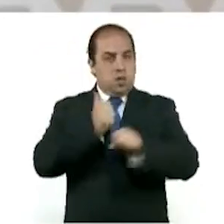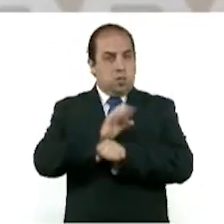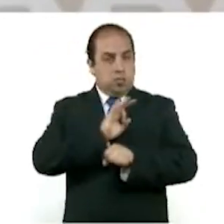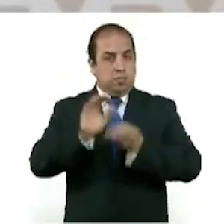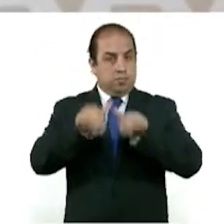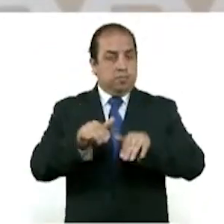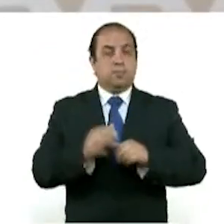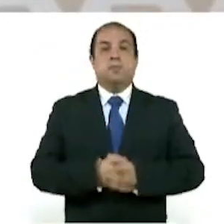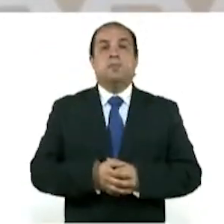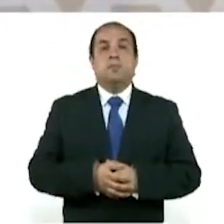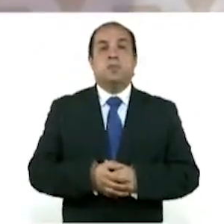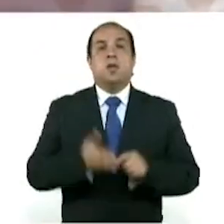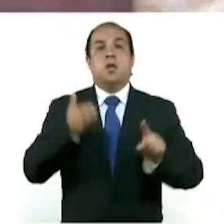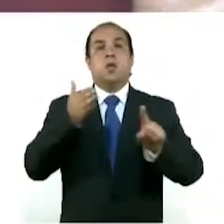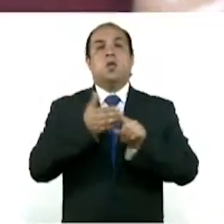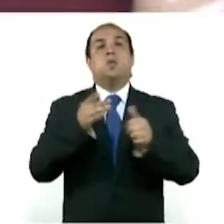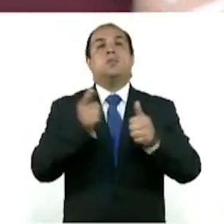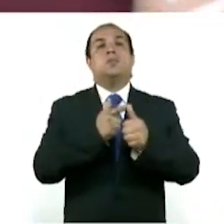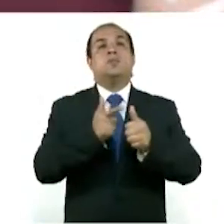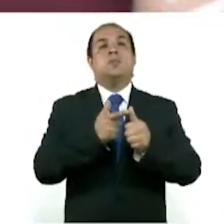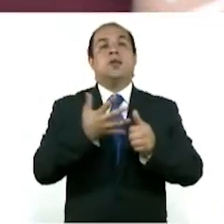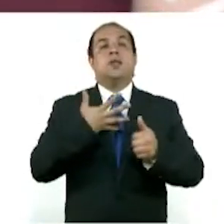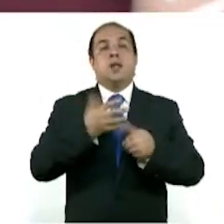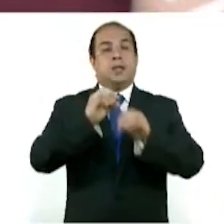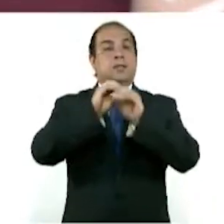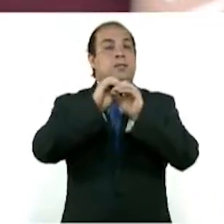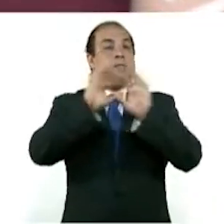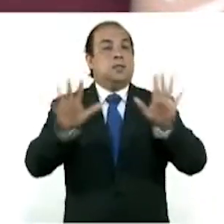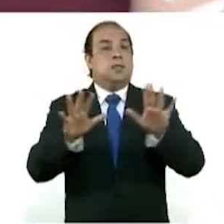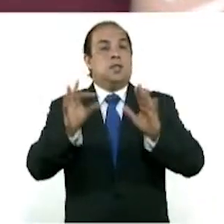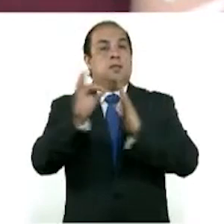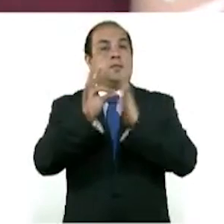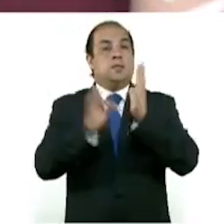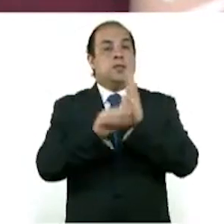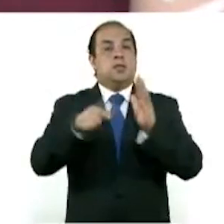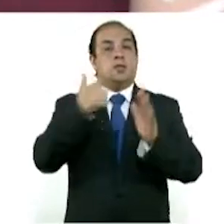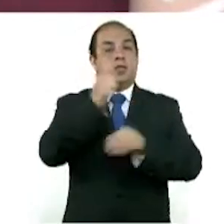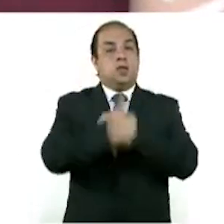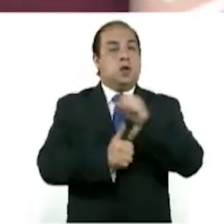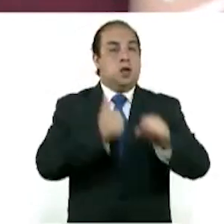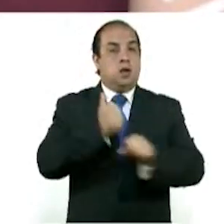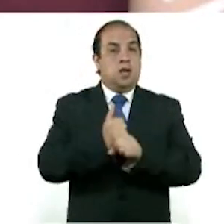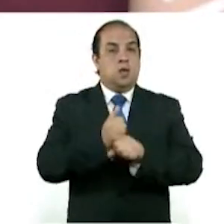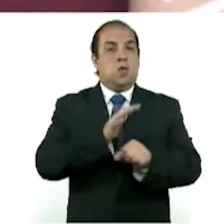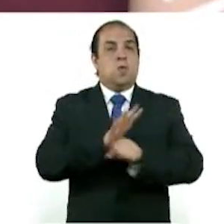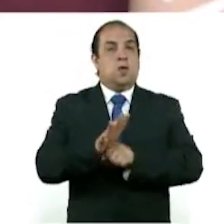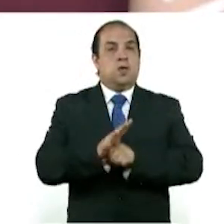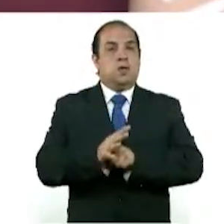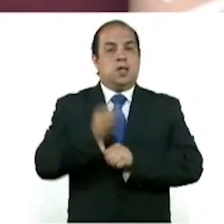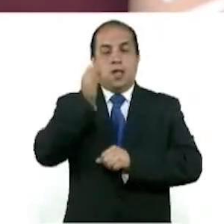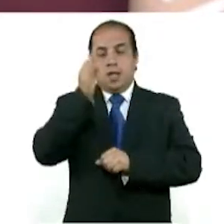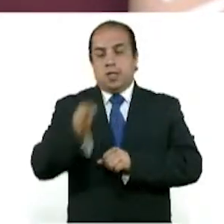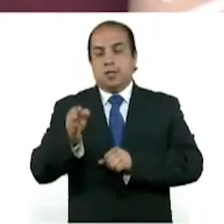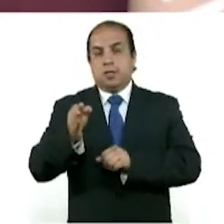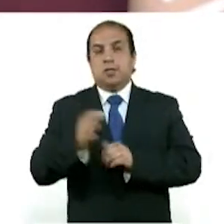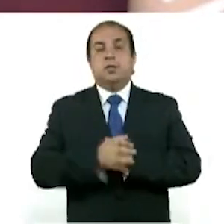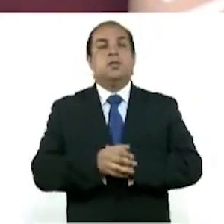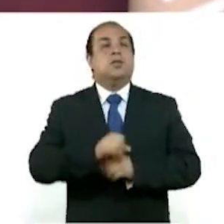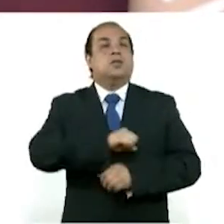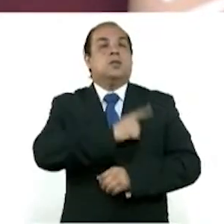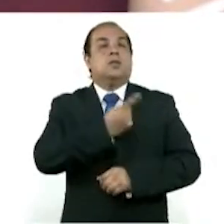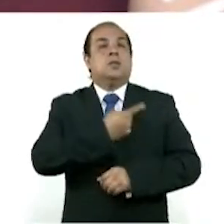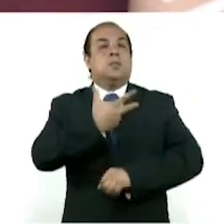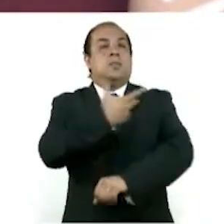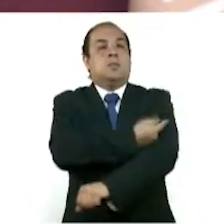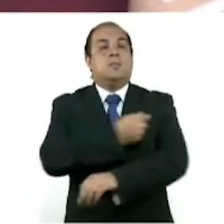la razón principal por la que están siendo bastante claros sobre la fecha de 12 años es por la aprobación sanitaria de las vacunas. Recuerden que las